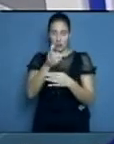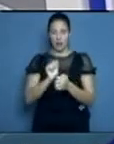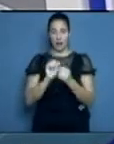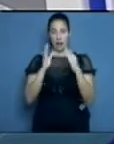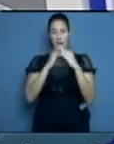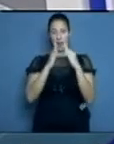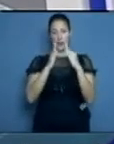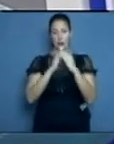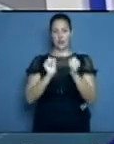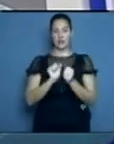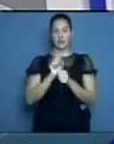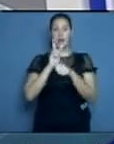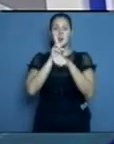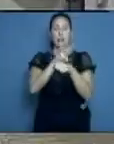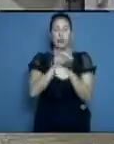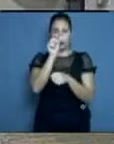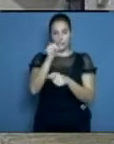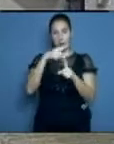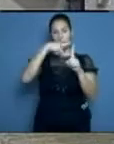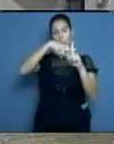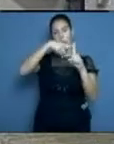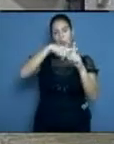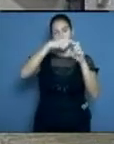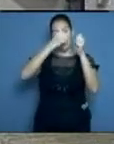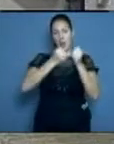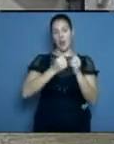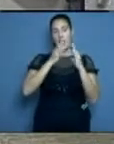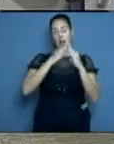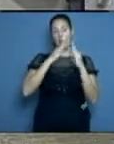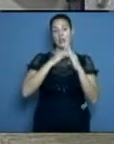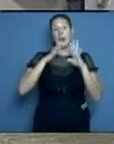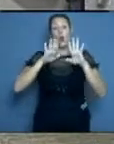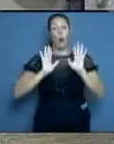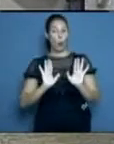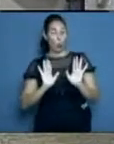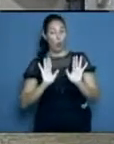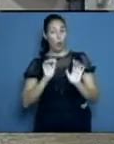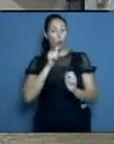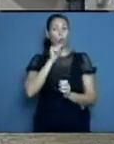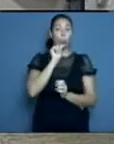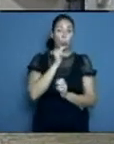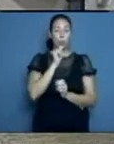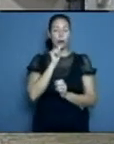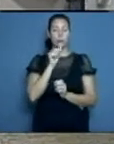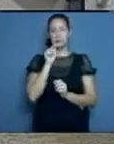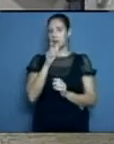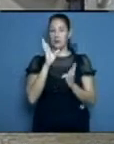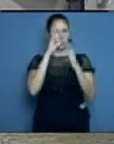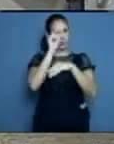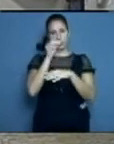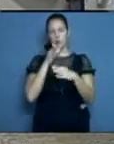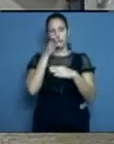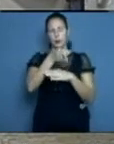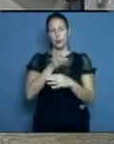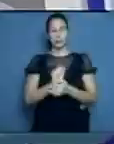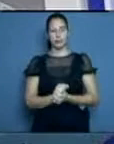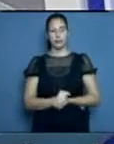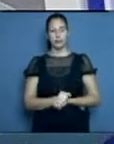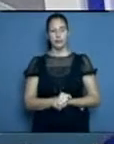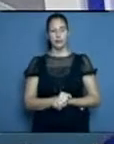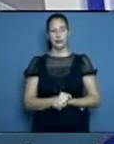mismo, visiten a esa persona que está como sospechosa o está como confirmada. ¿Cómo se ha visto aquí en Oguín desde que ustedes llegaron acá?